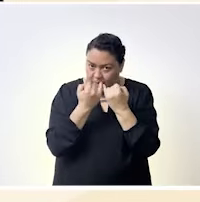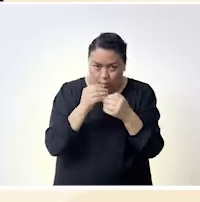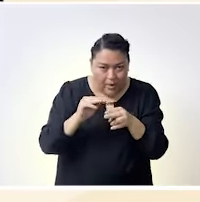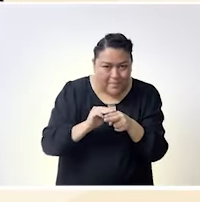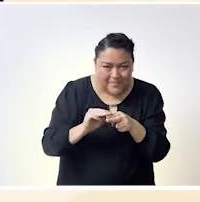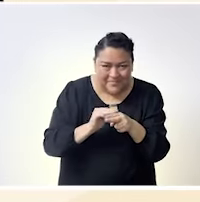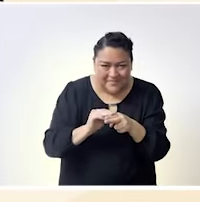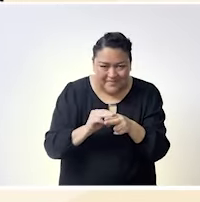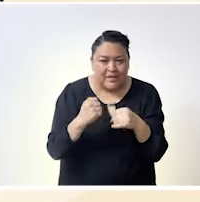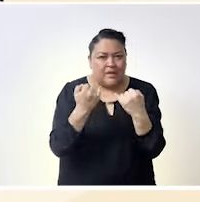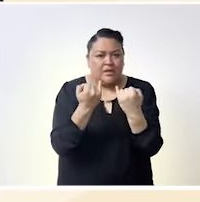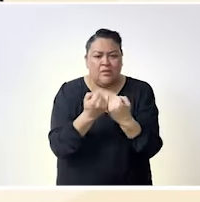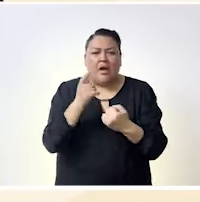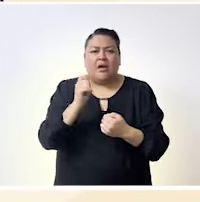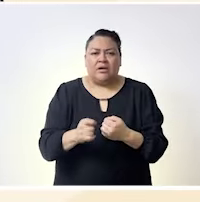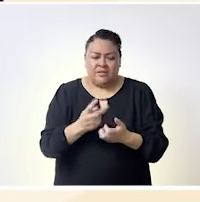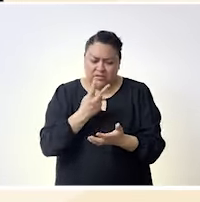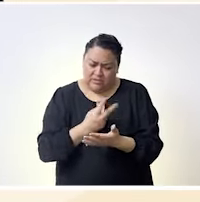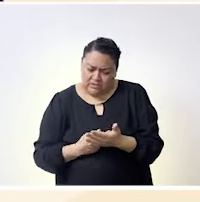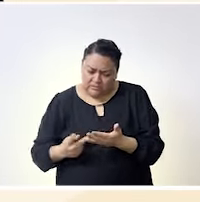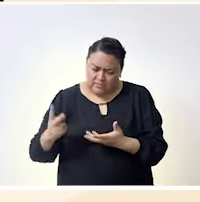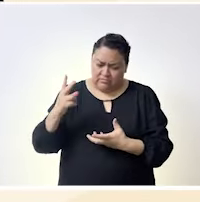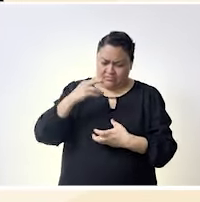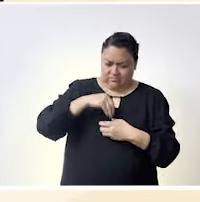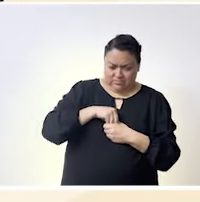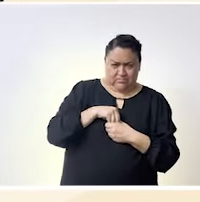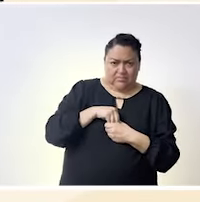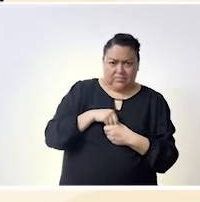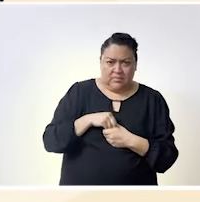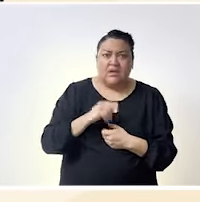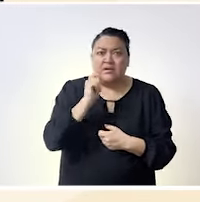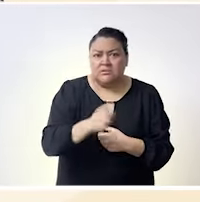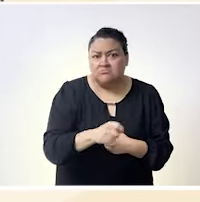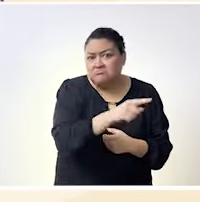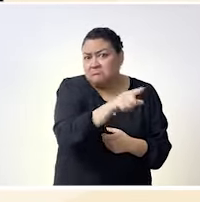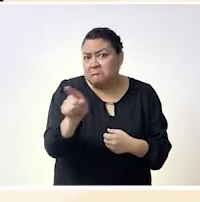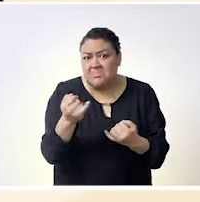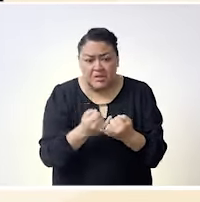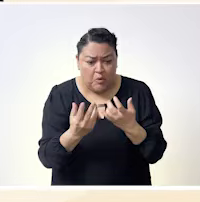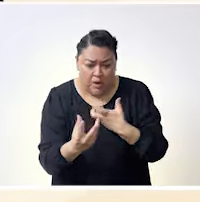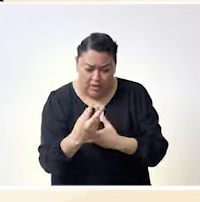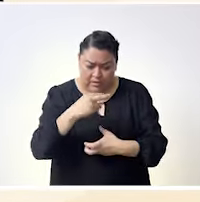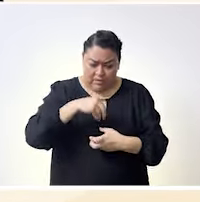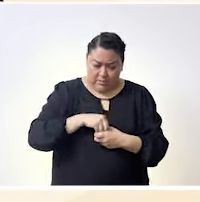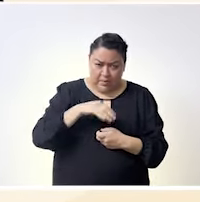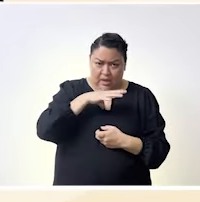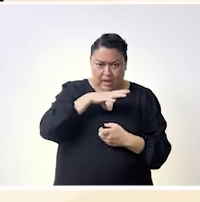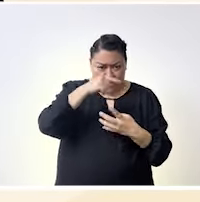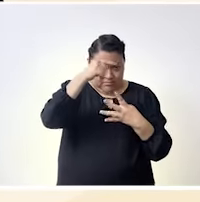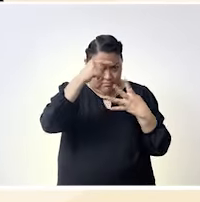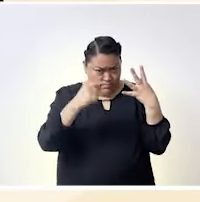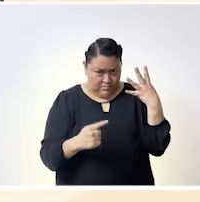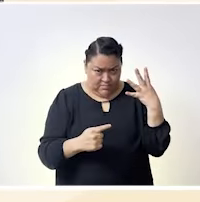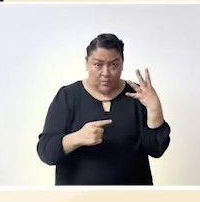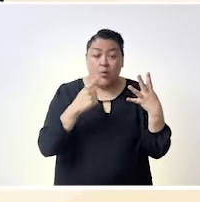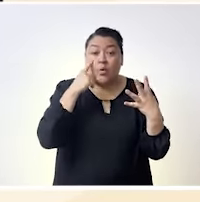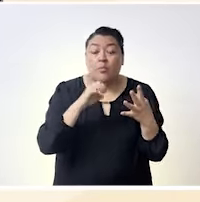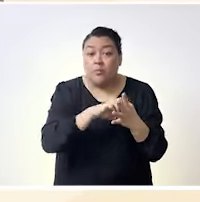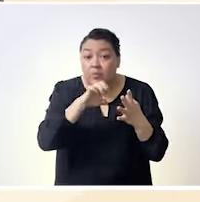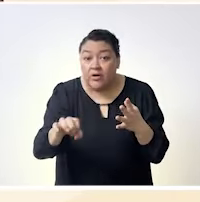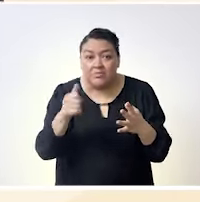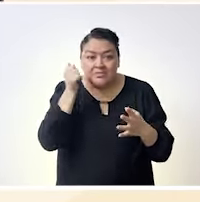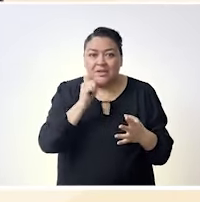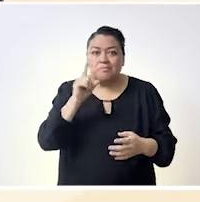interseccionalidad de que es esto que todo nos que algo nos atraviesa en algún momento de la vida y cuando